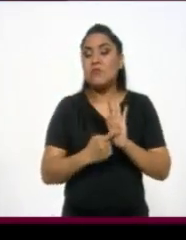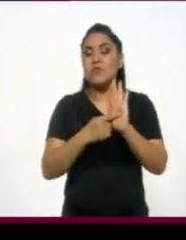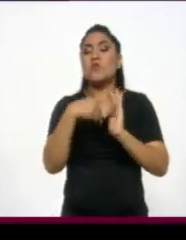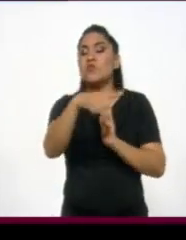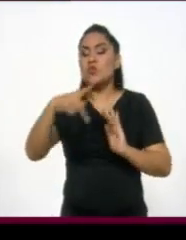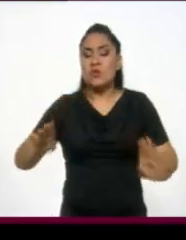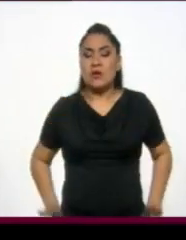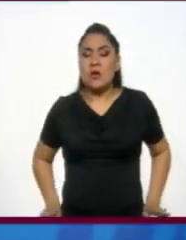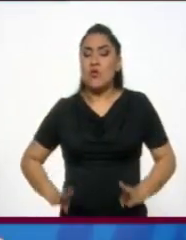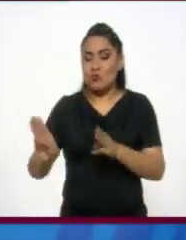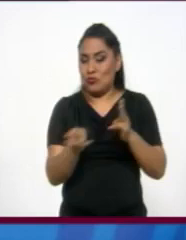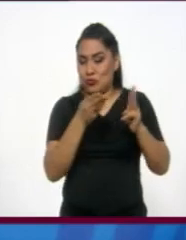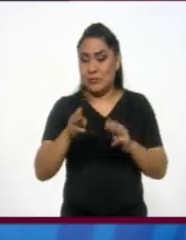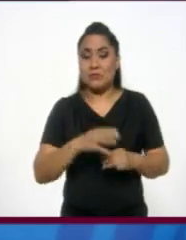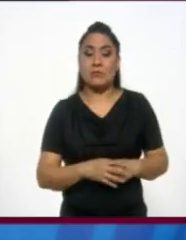su música en la Alóndiga.